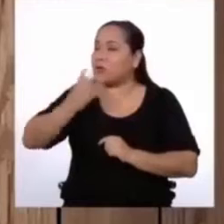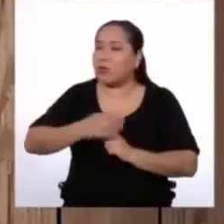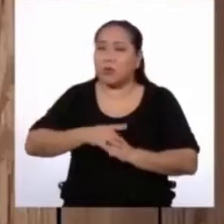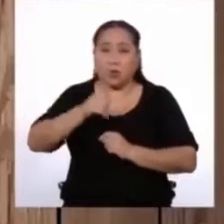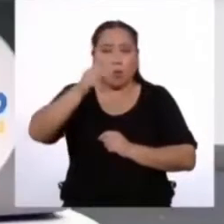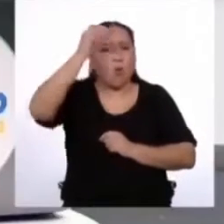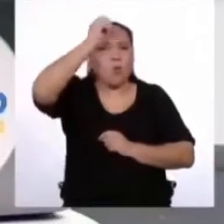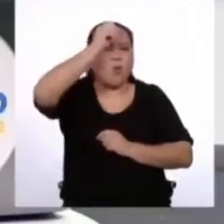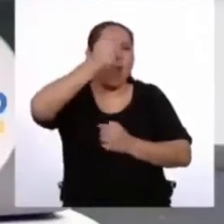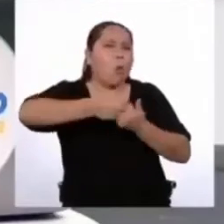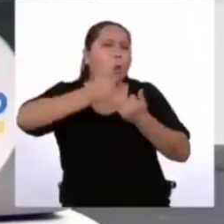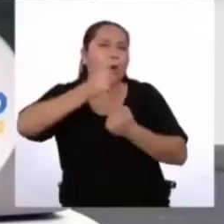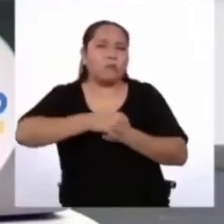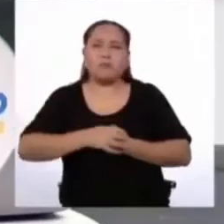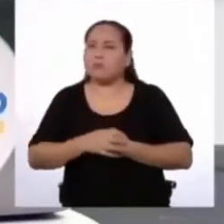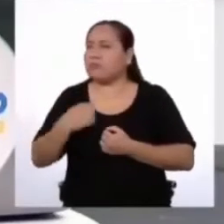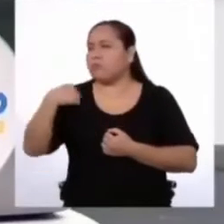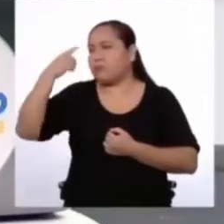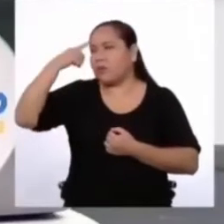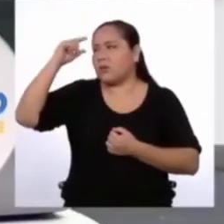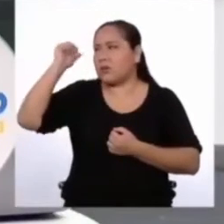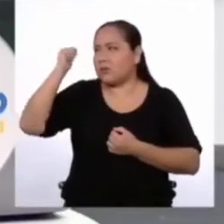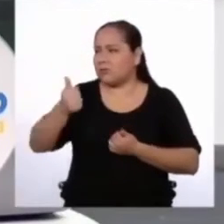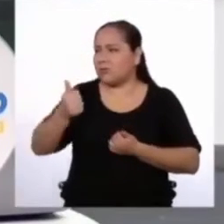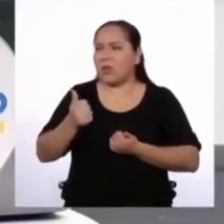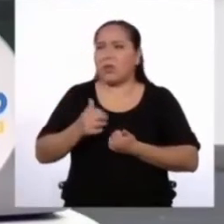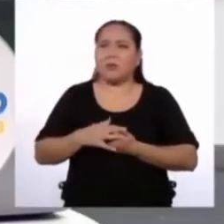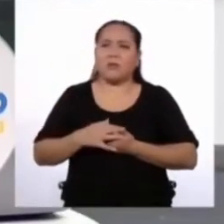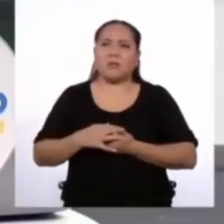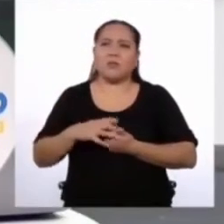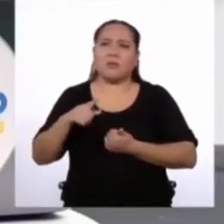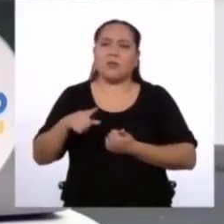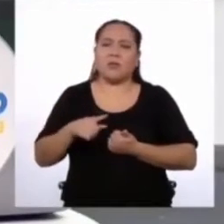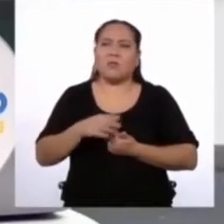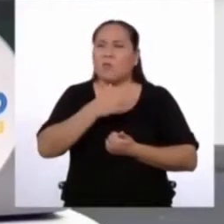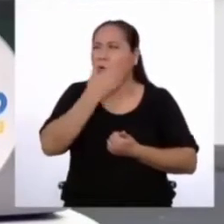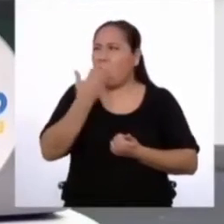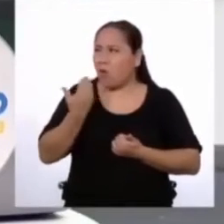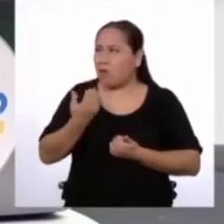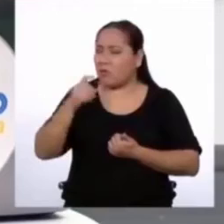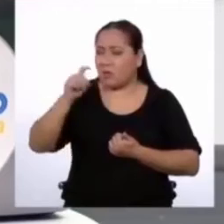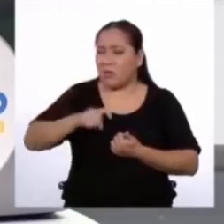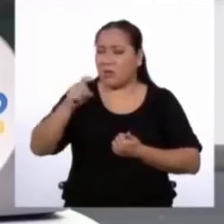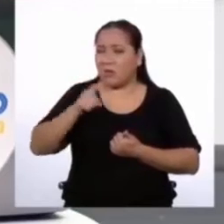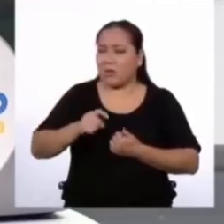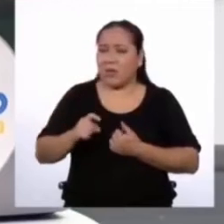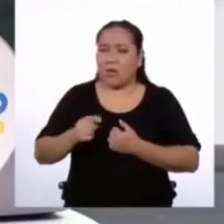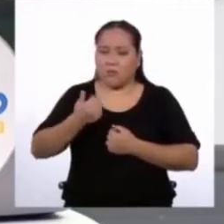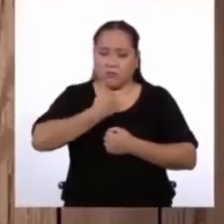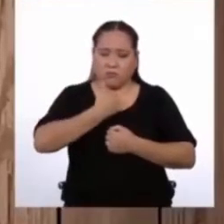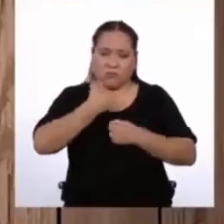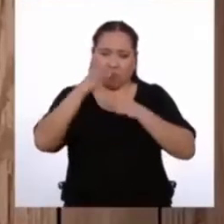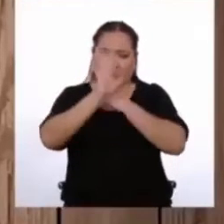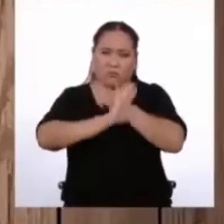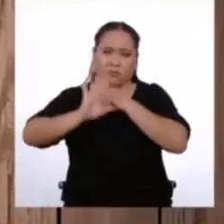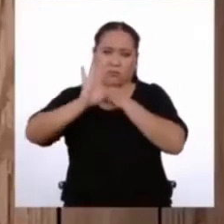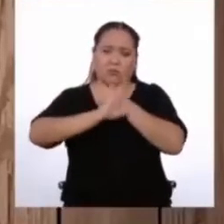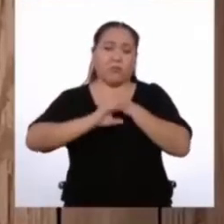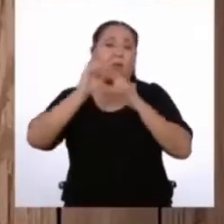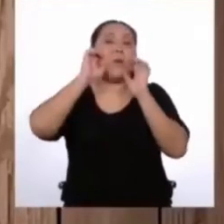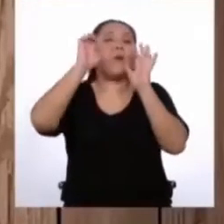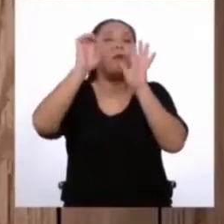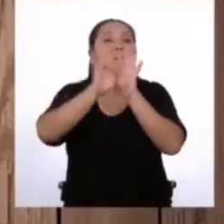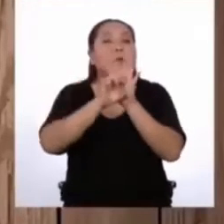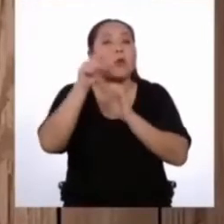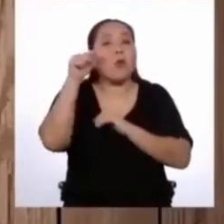qué opinas de eso? Que está bien. En realidad, está más que bien. Es necesario por nuestra propia seguridad. Y, por ejemplo,